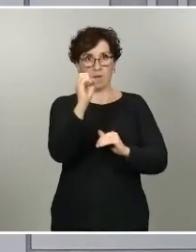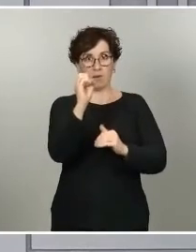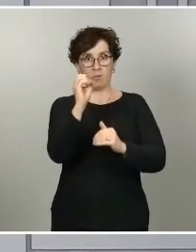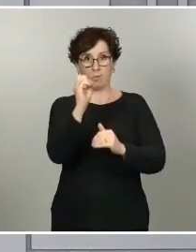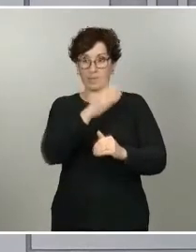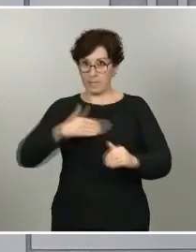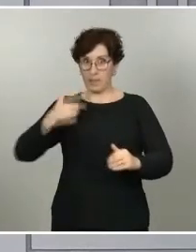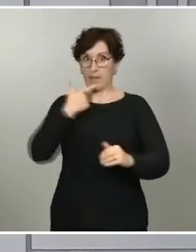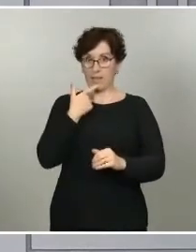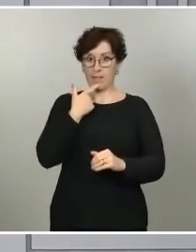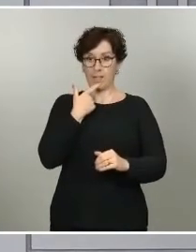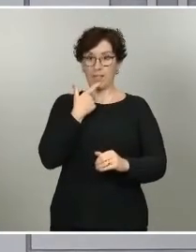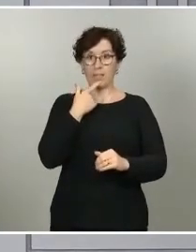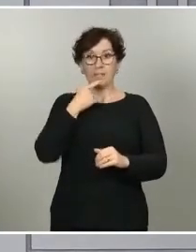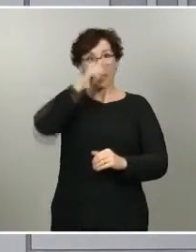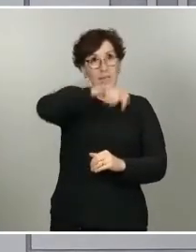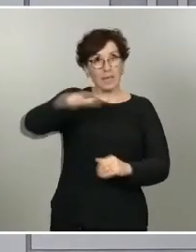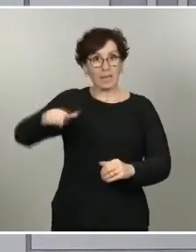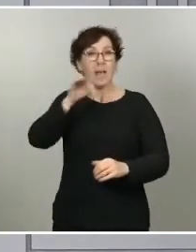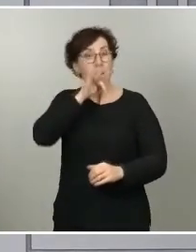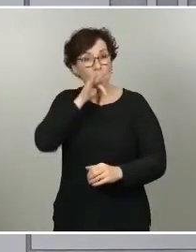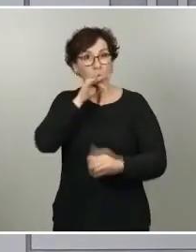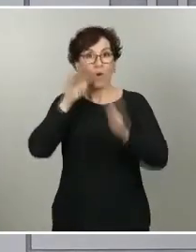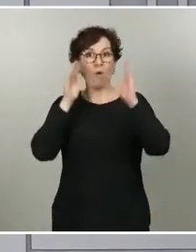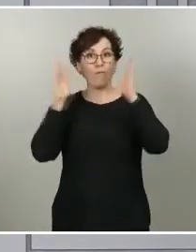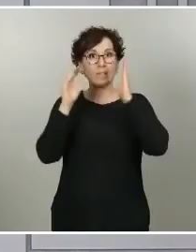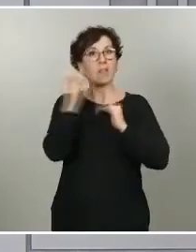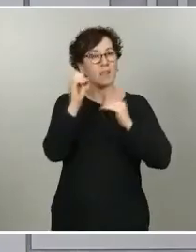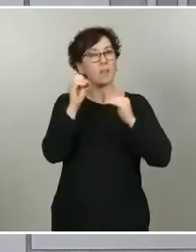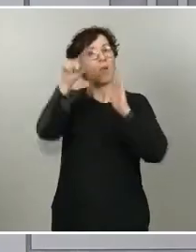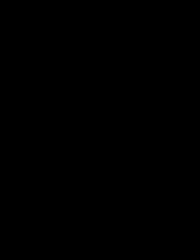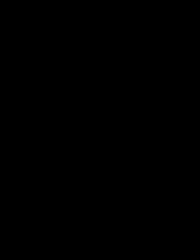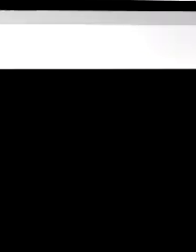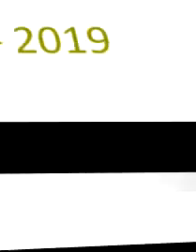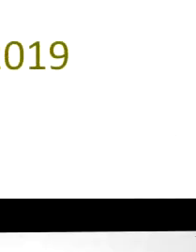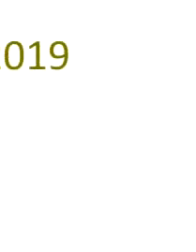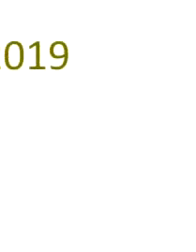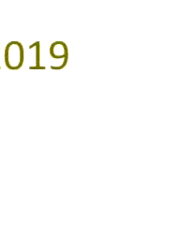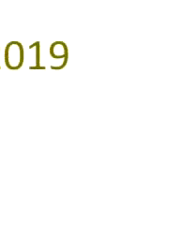en fase cero gozará de estas medidas, de estas mejoras en la fase cero.